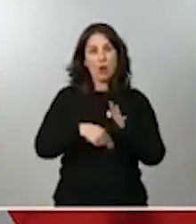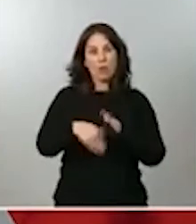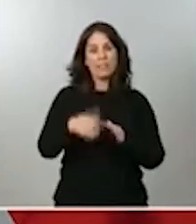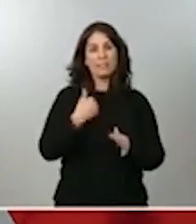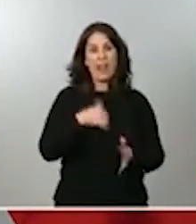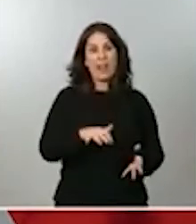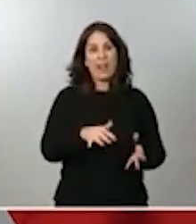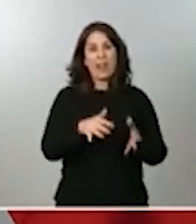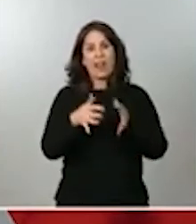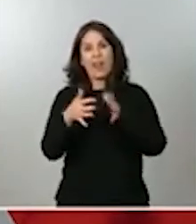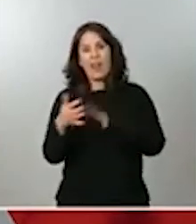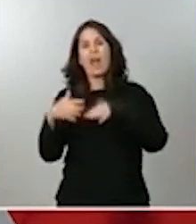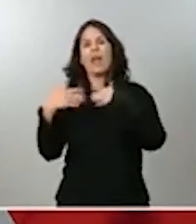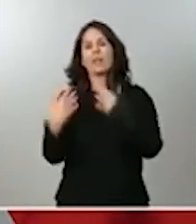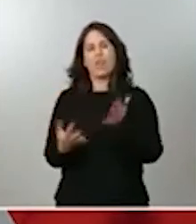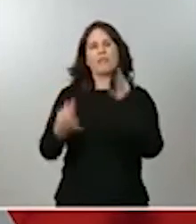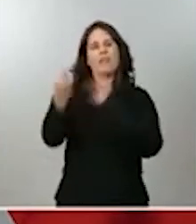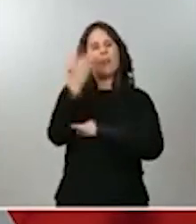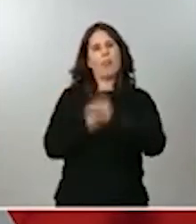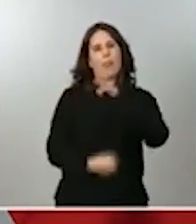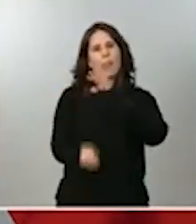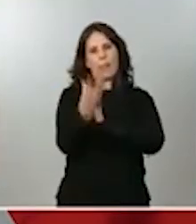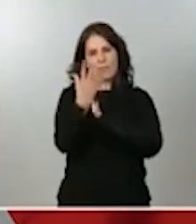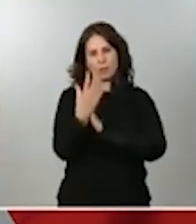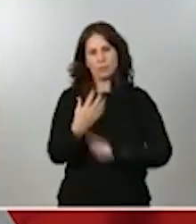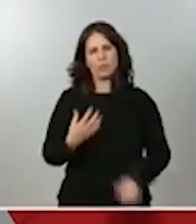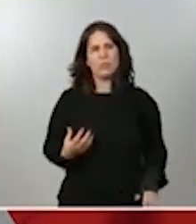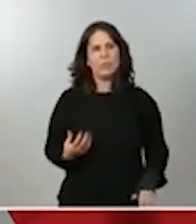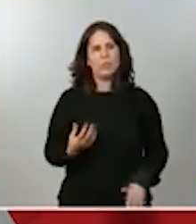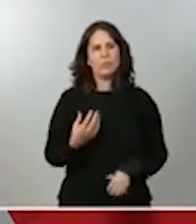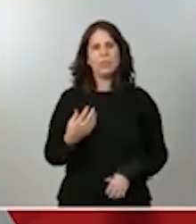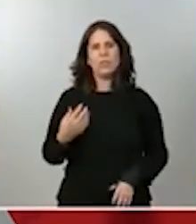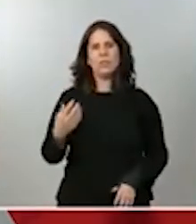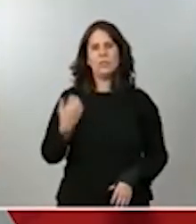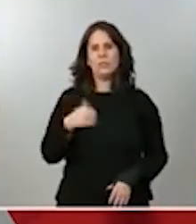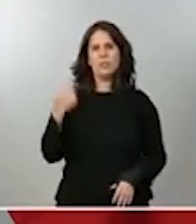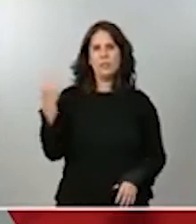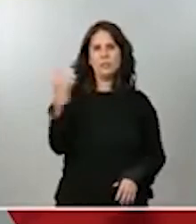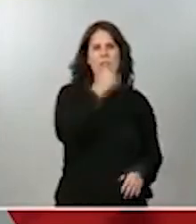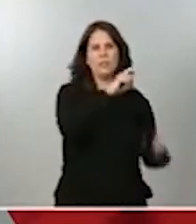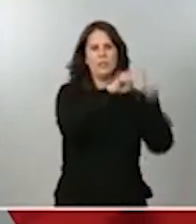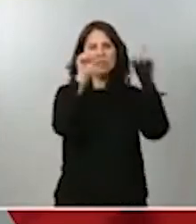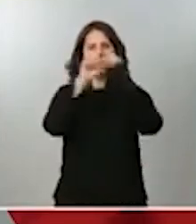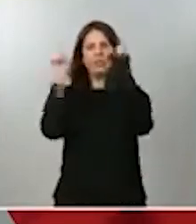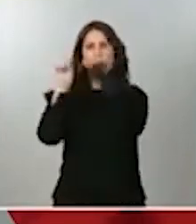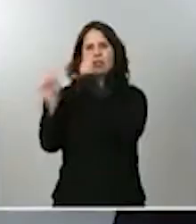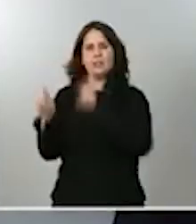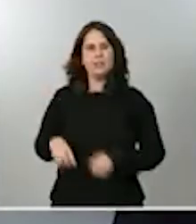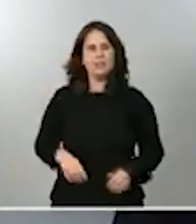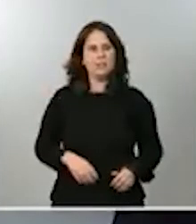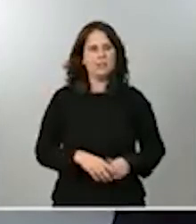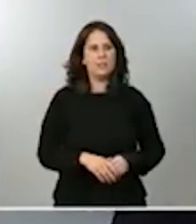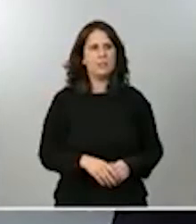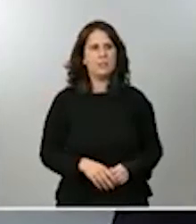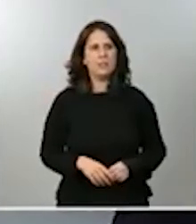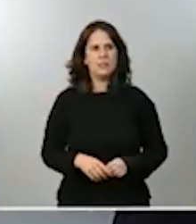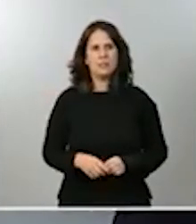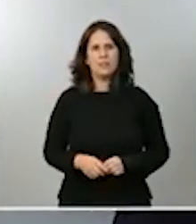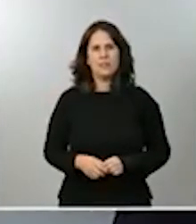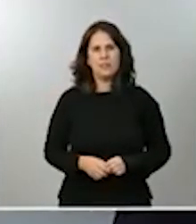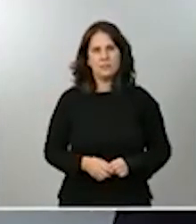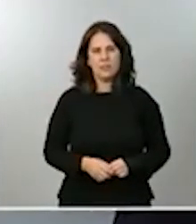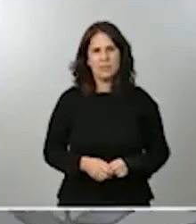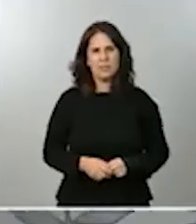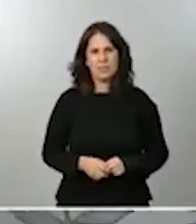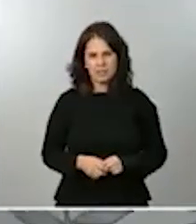respecto del despliegue que hagan cada una de las empresas. Respecto, Mercedes, a las siguientes cuestiones